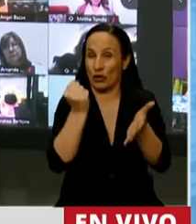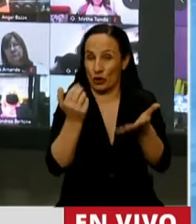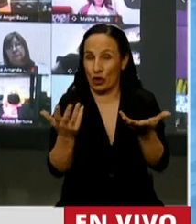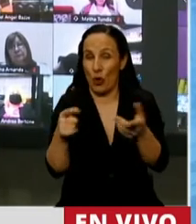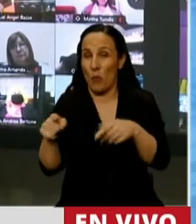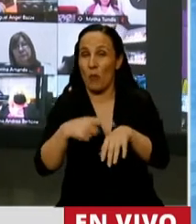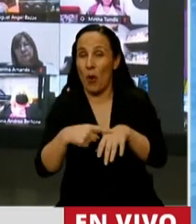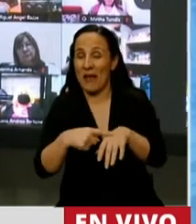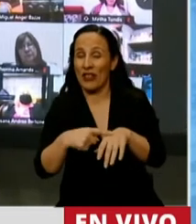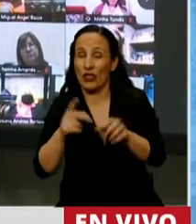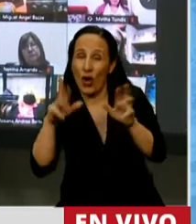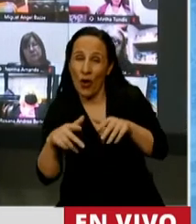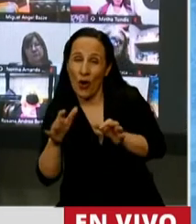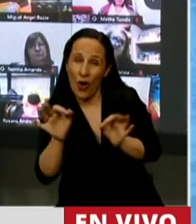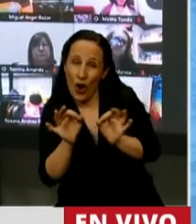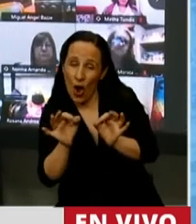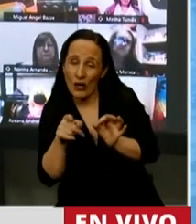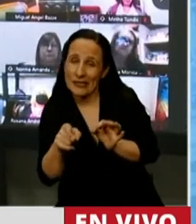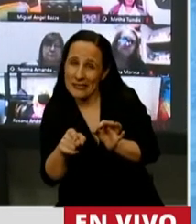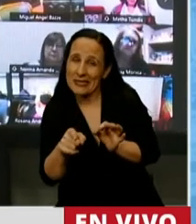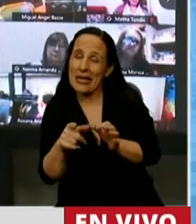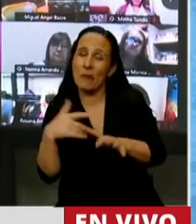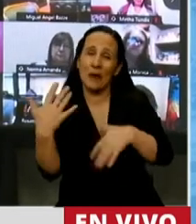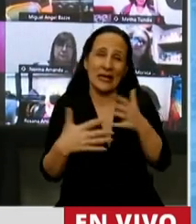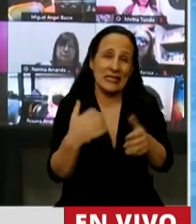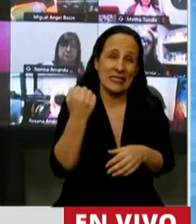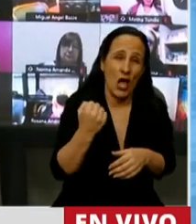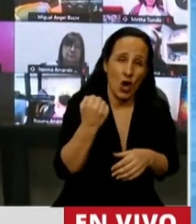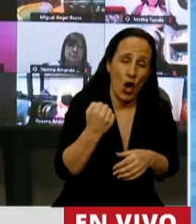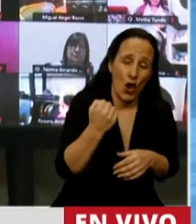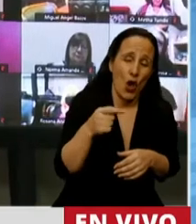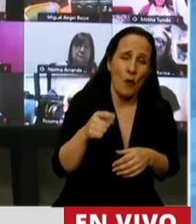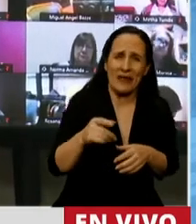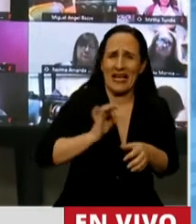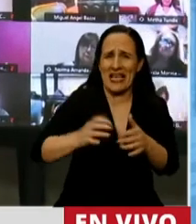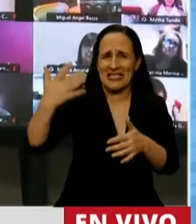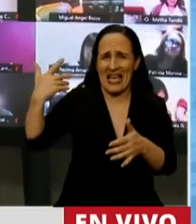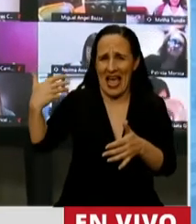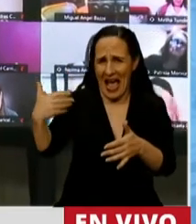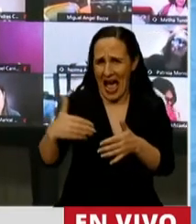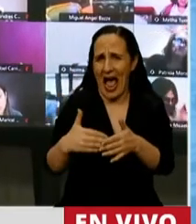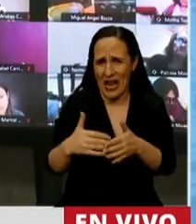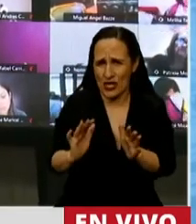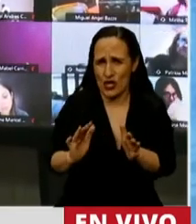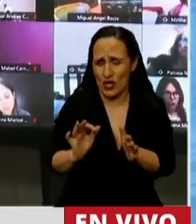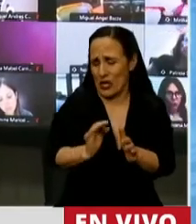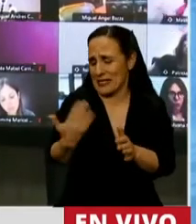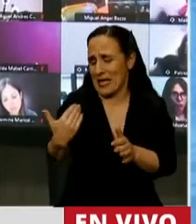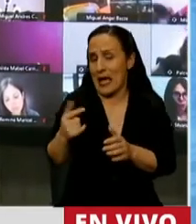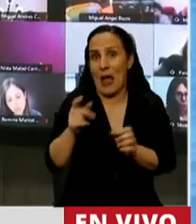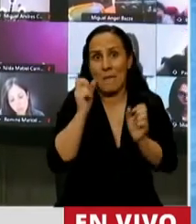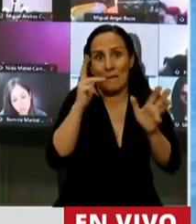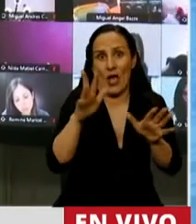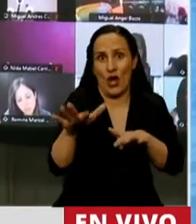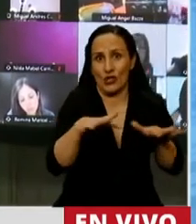está haciendo un esfuerzo y en una situación de crisis económica y de recesión que viene hace varios años y que por supuesto está agravada